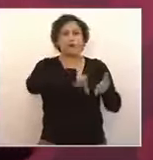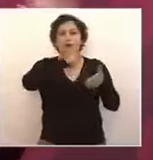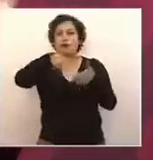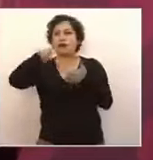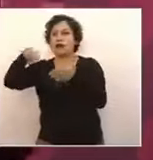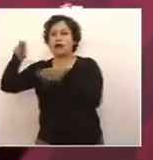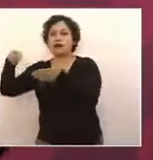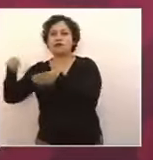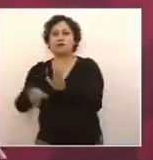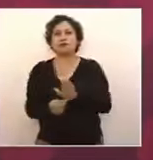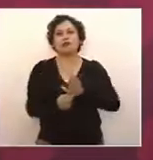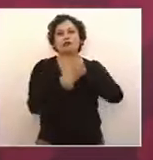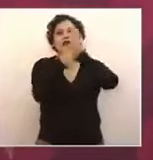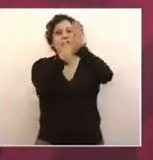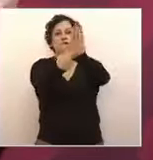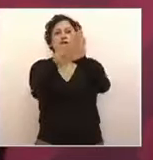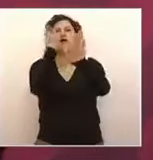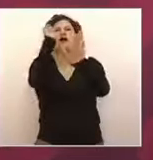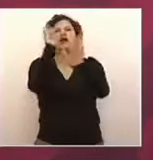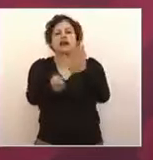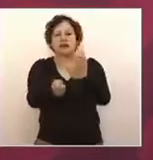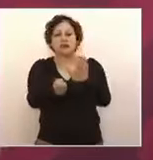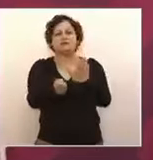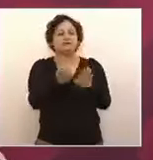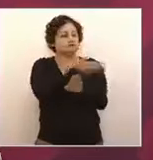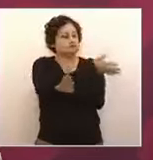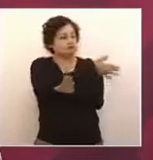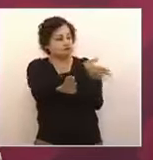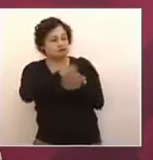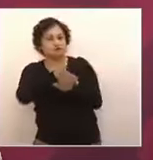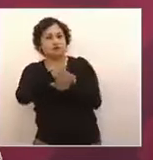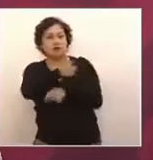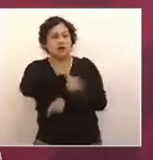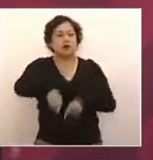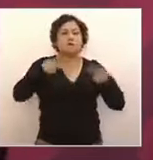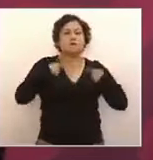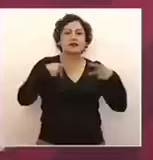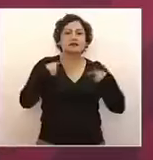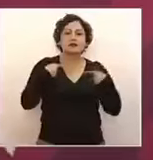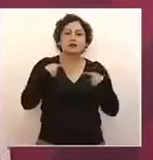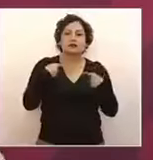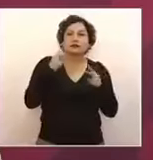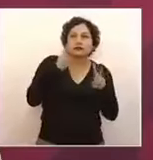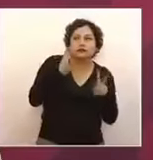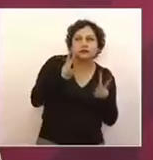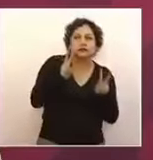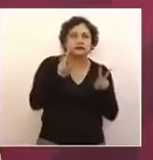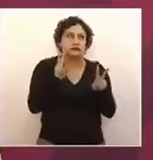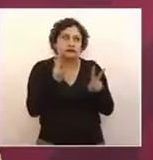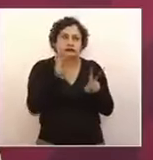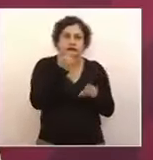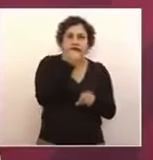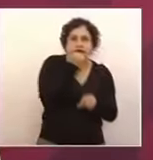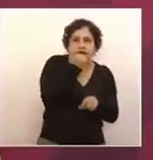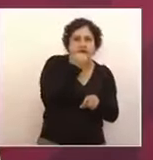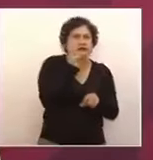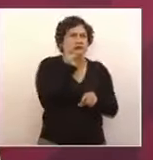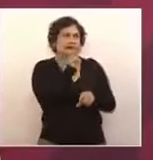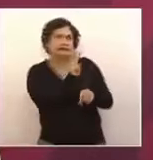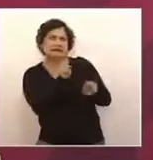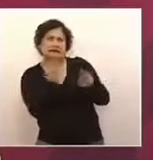avergonzaban los neoliberales mexicanos de su propia historia, a nosotros todo lo contrario. Nos sentimos